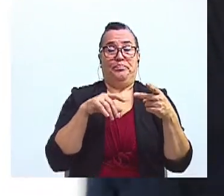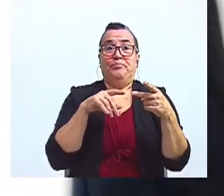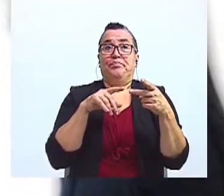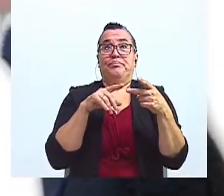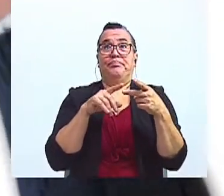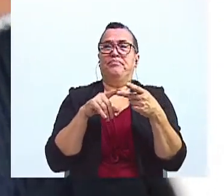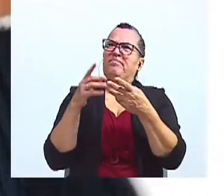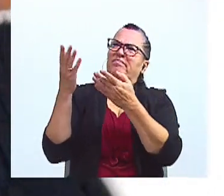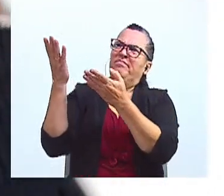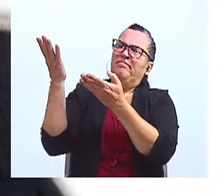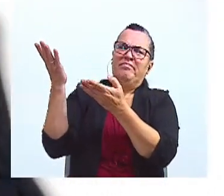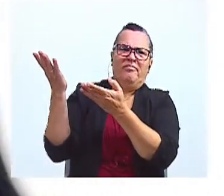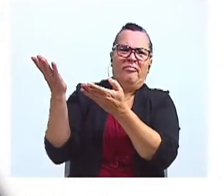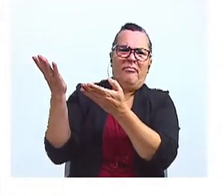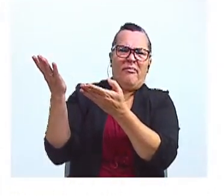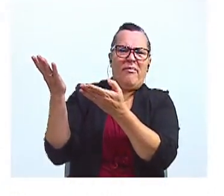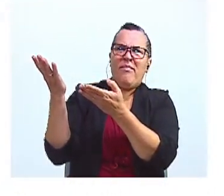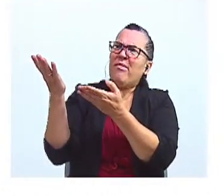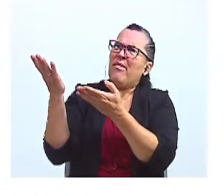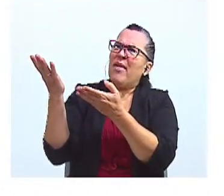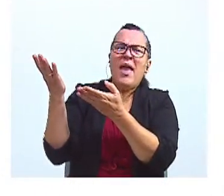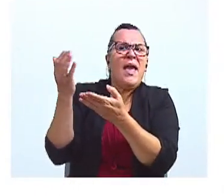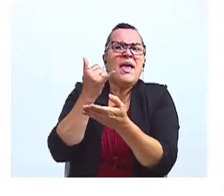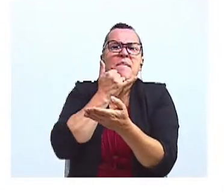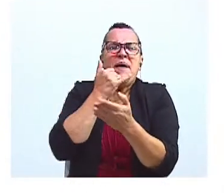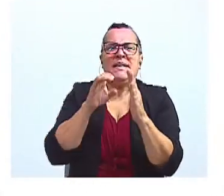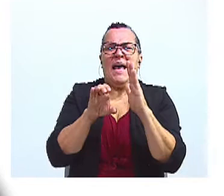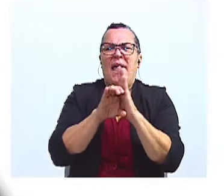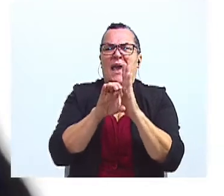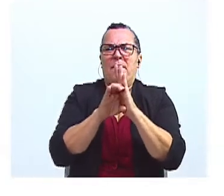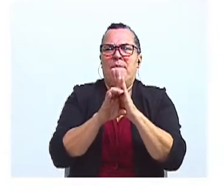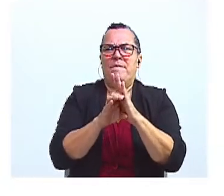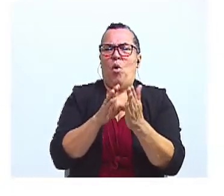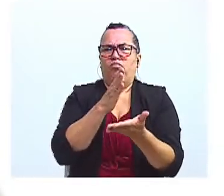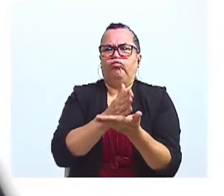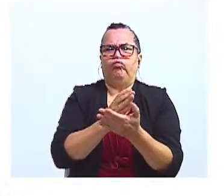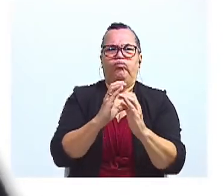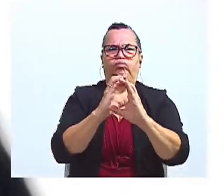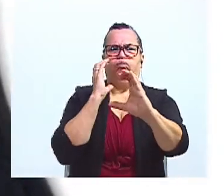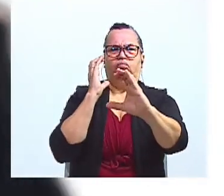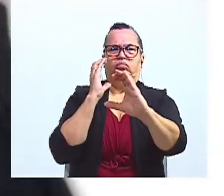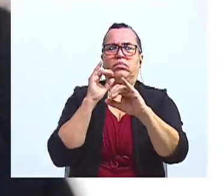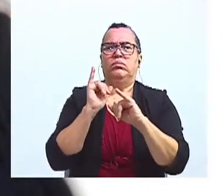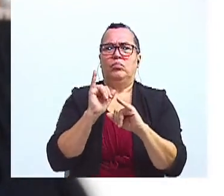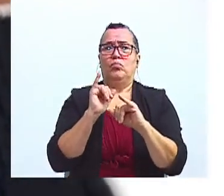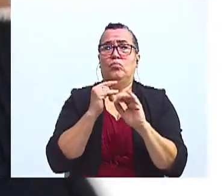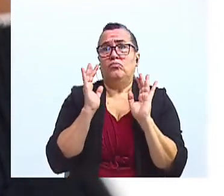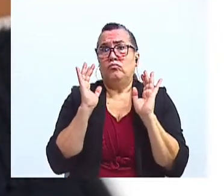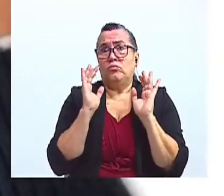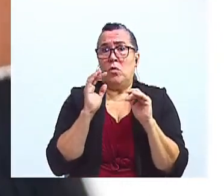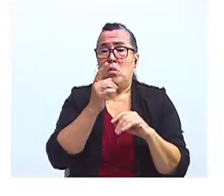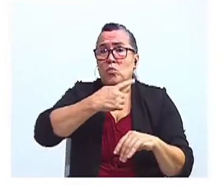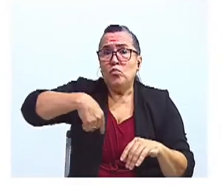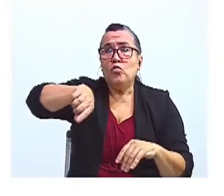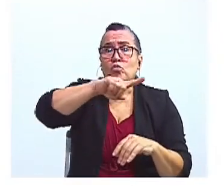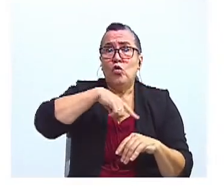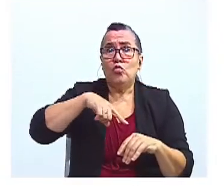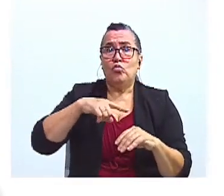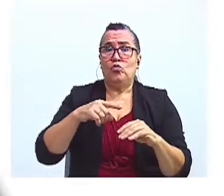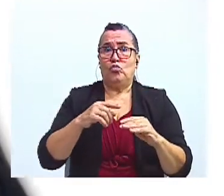¿Qué sucede si nos encontramos en la parada de un bus? Podríamos decir, nosotros estamos